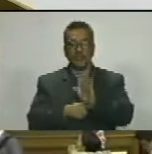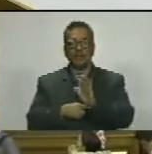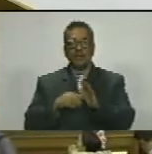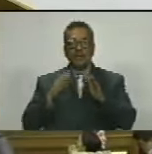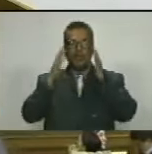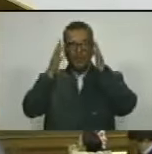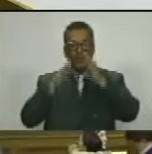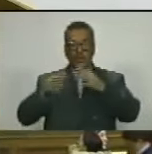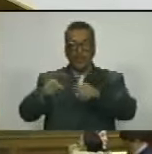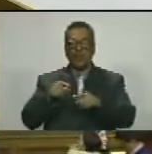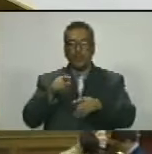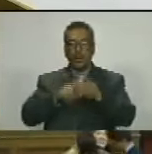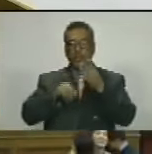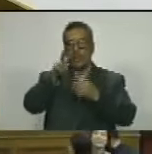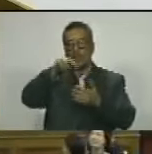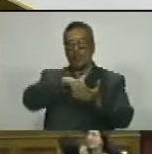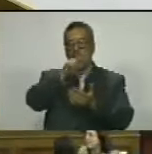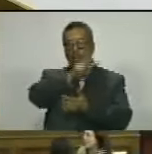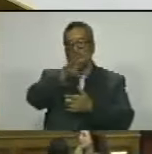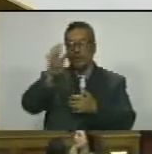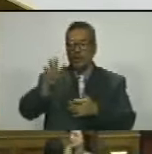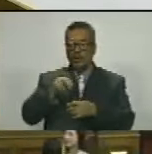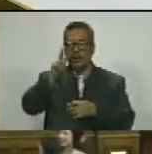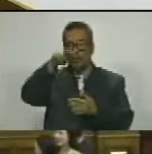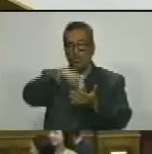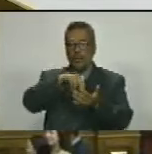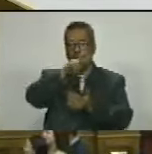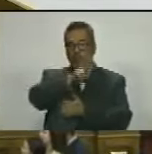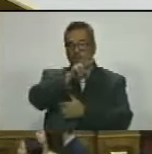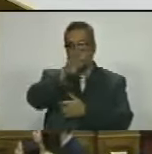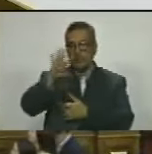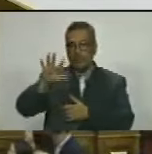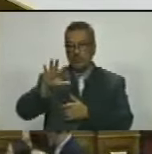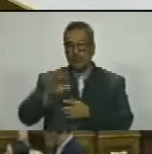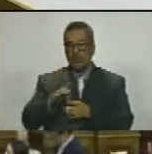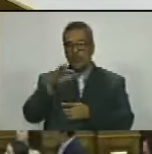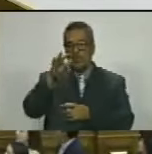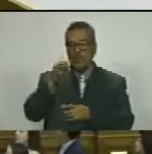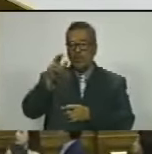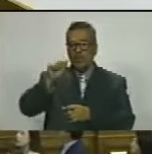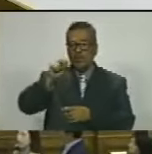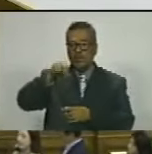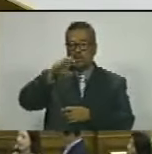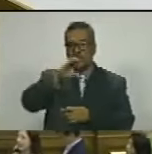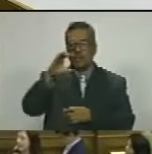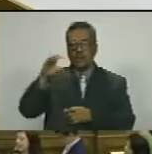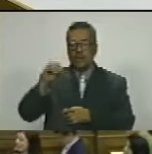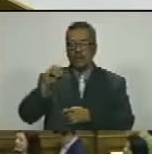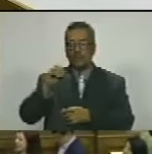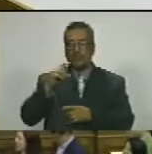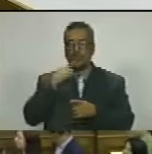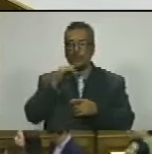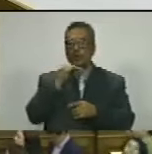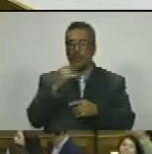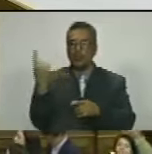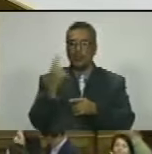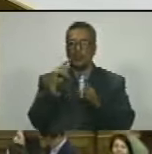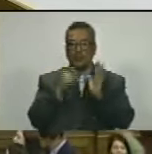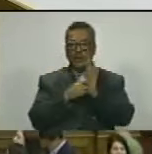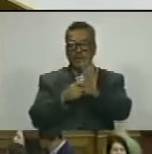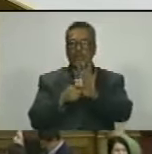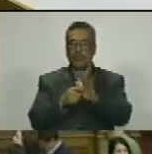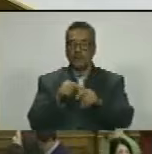consejo de estado para el periodo 2024 y 2025 con esta información retornamos el paso de nuestra